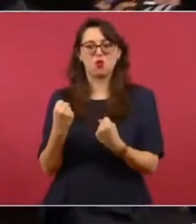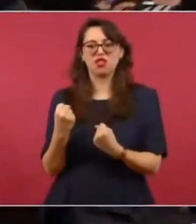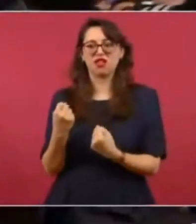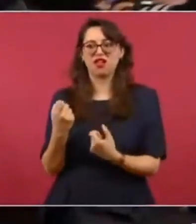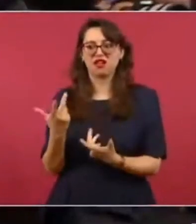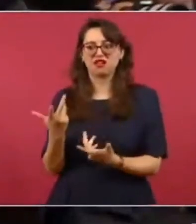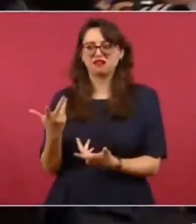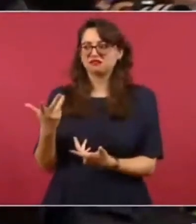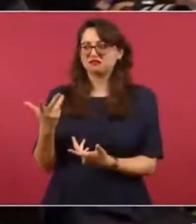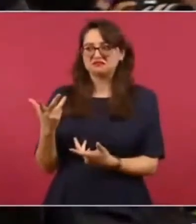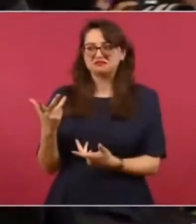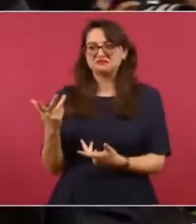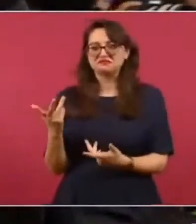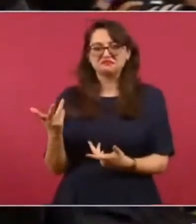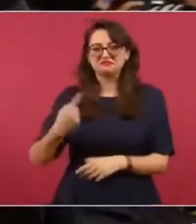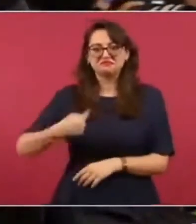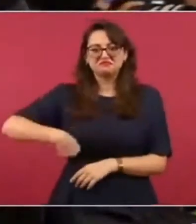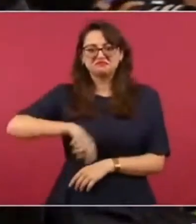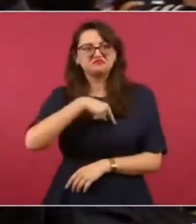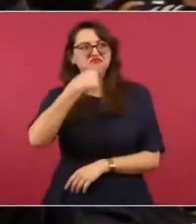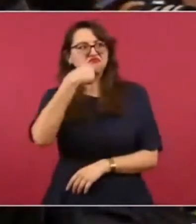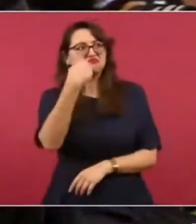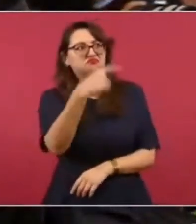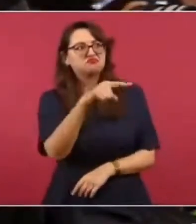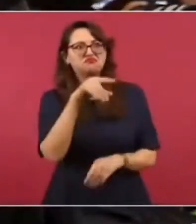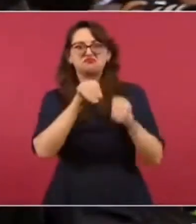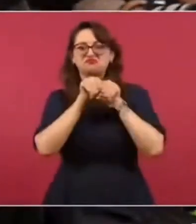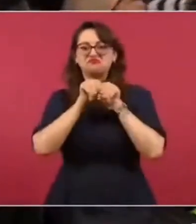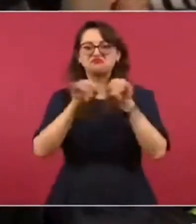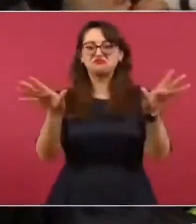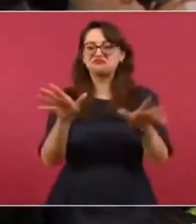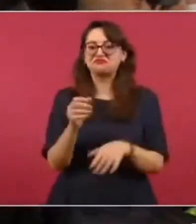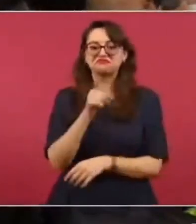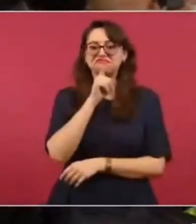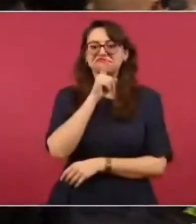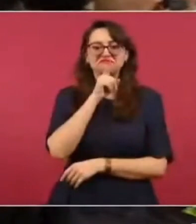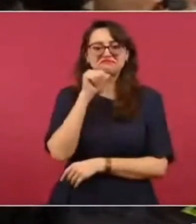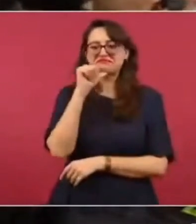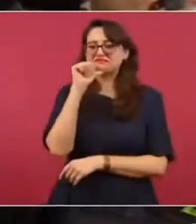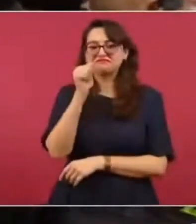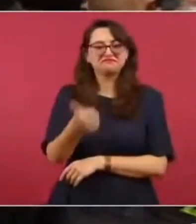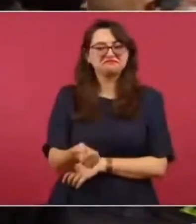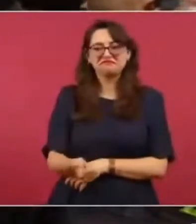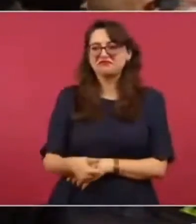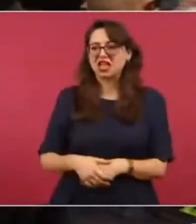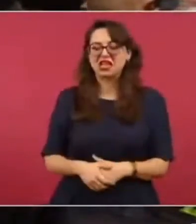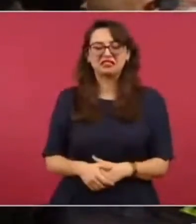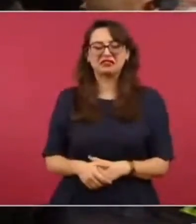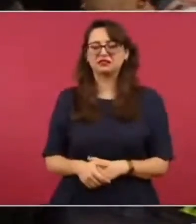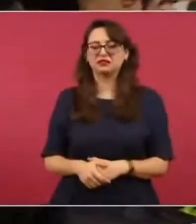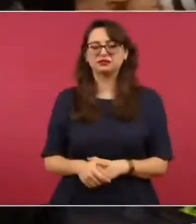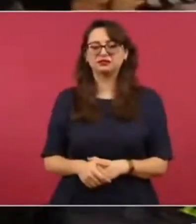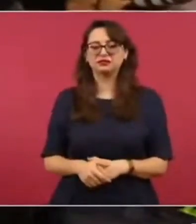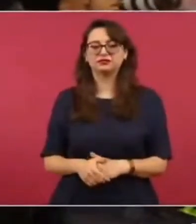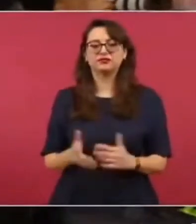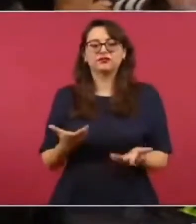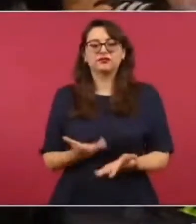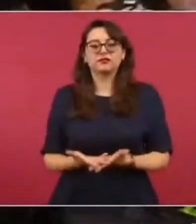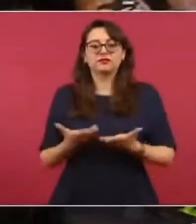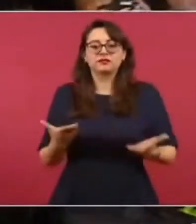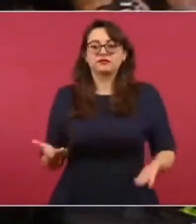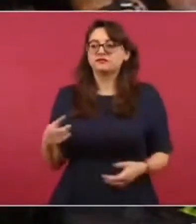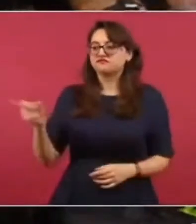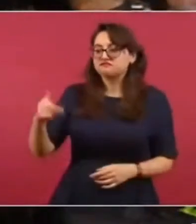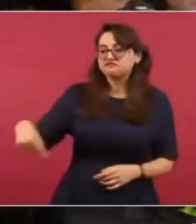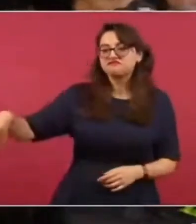un solo pelo de nada cuando uno hacía una publicación, por ahí hubo un documental que salió también. O sea, y ahora reclaman